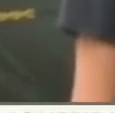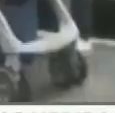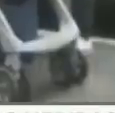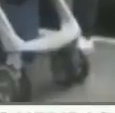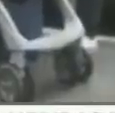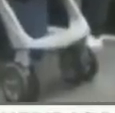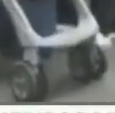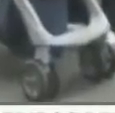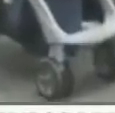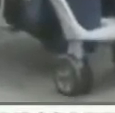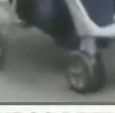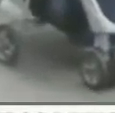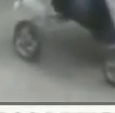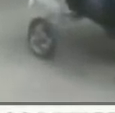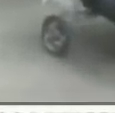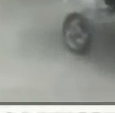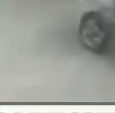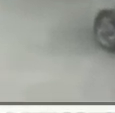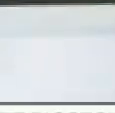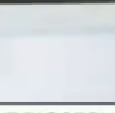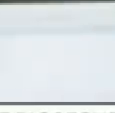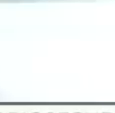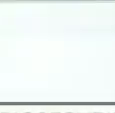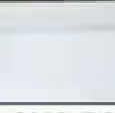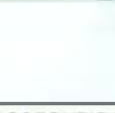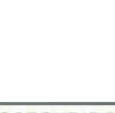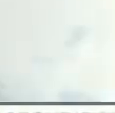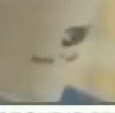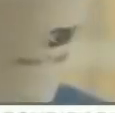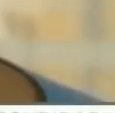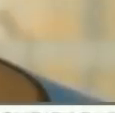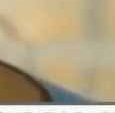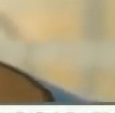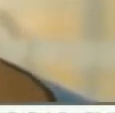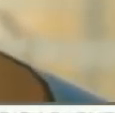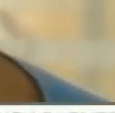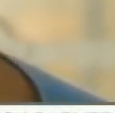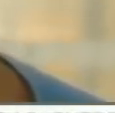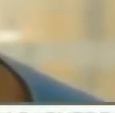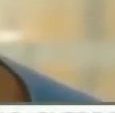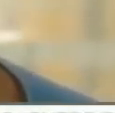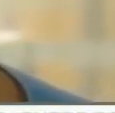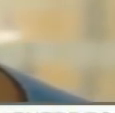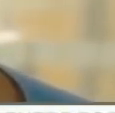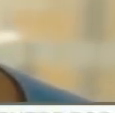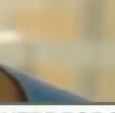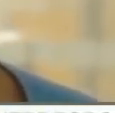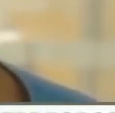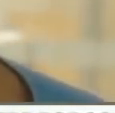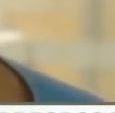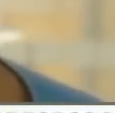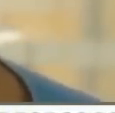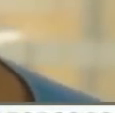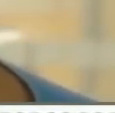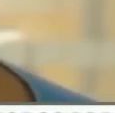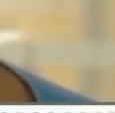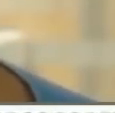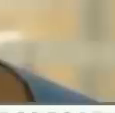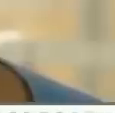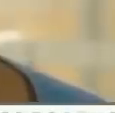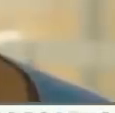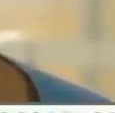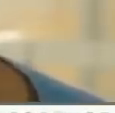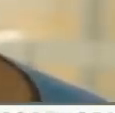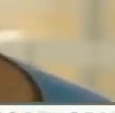suramericana, supera los récords, contagios, y fallecidos, hoy la perspectiva, es que la situación, empeore, porque está empeorando,